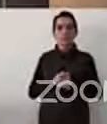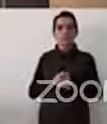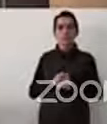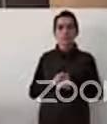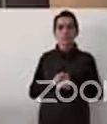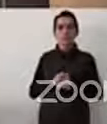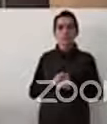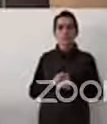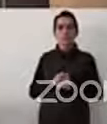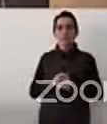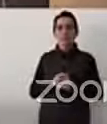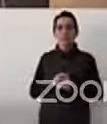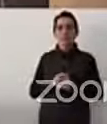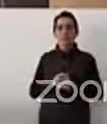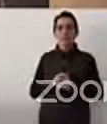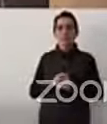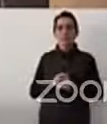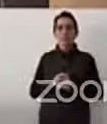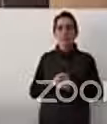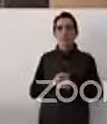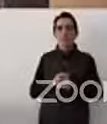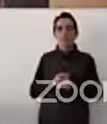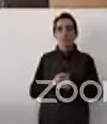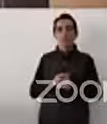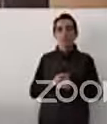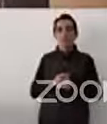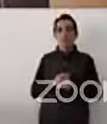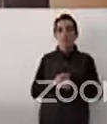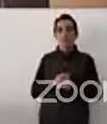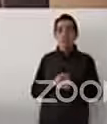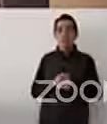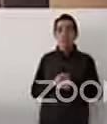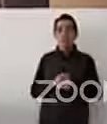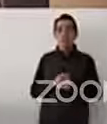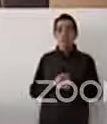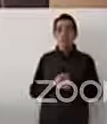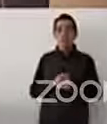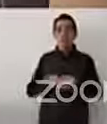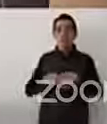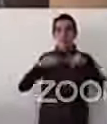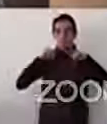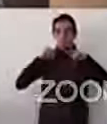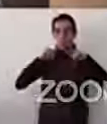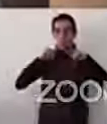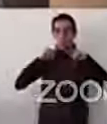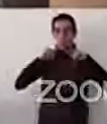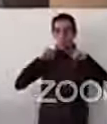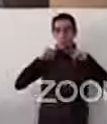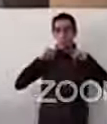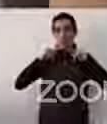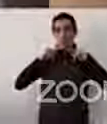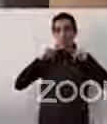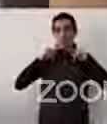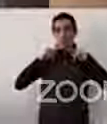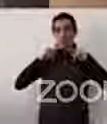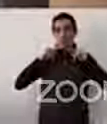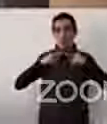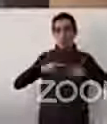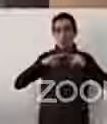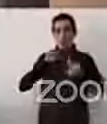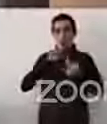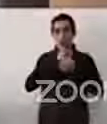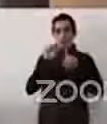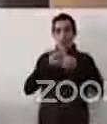desigualdad que se le genera a las personas que se encuentran en situaciones de vulnerabilidad. ¿Qué